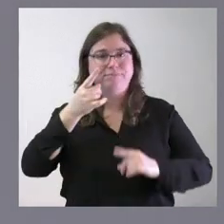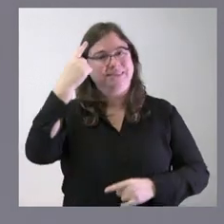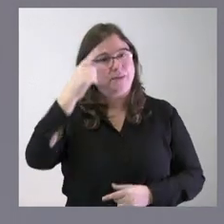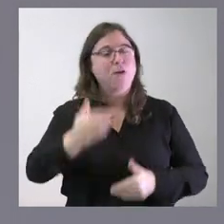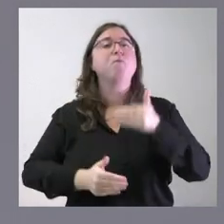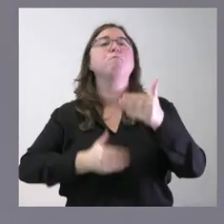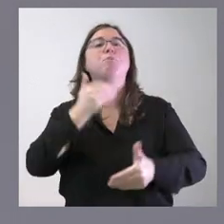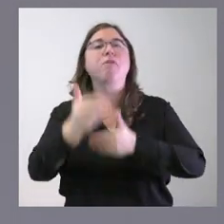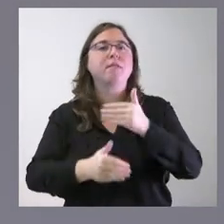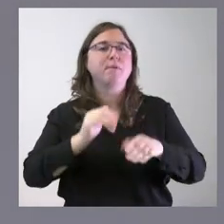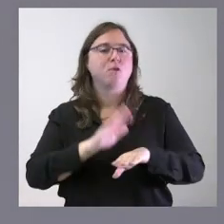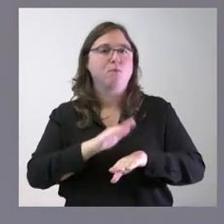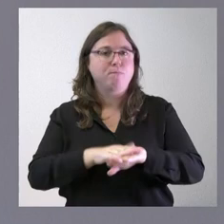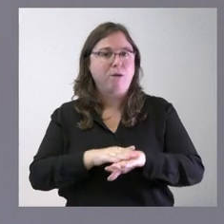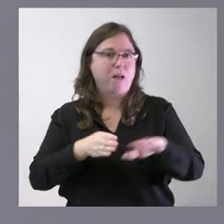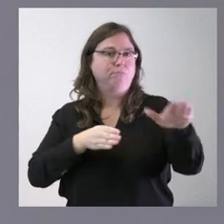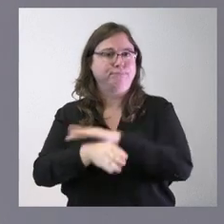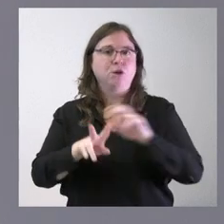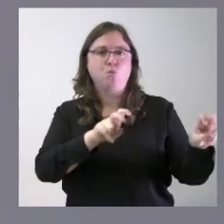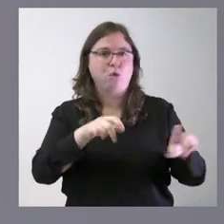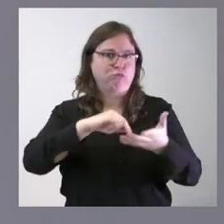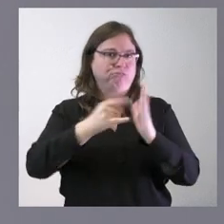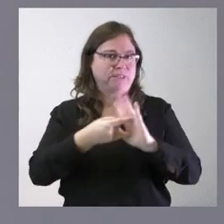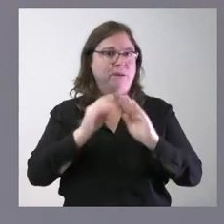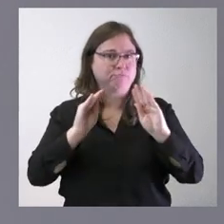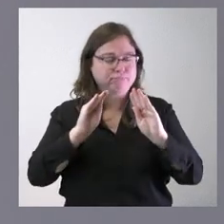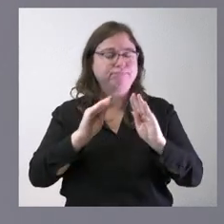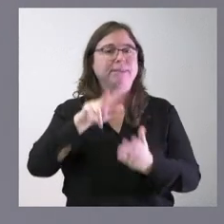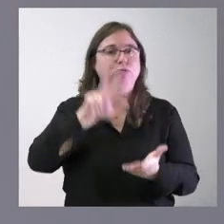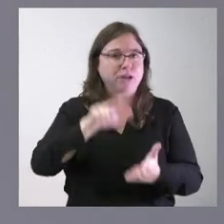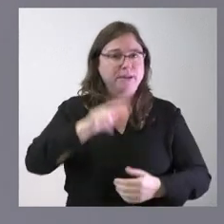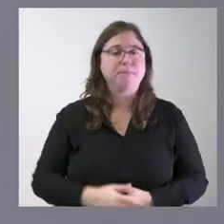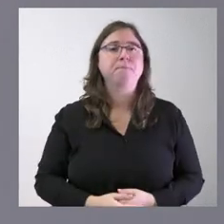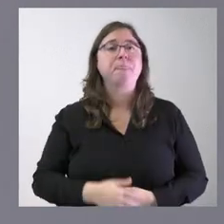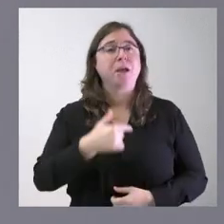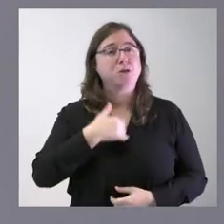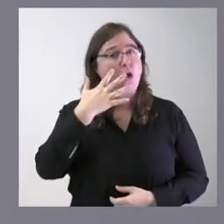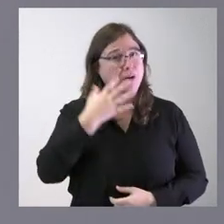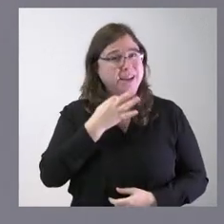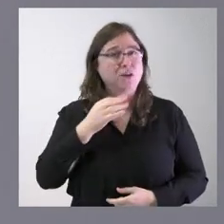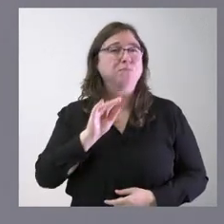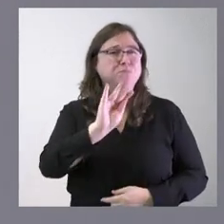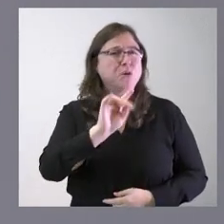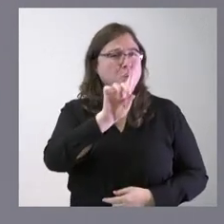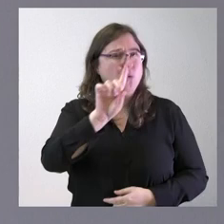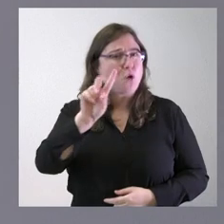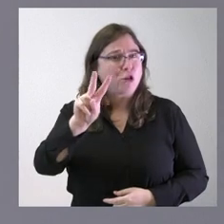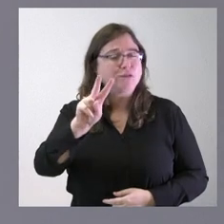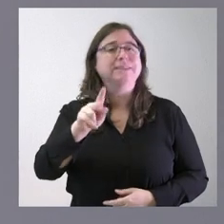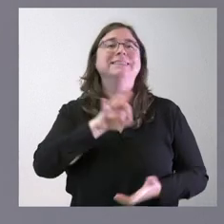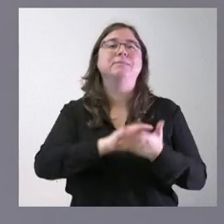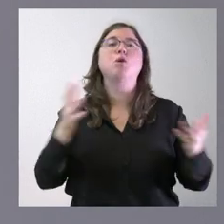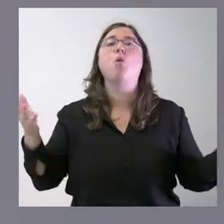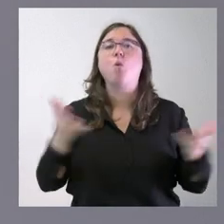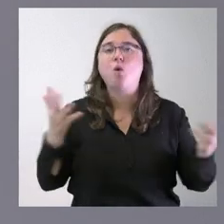es el procedimiento para acceder a este nuevo mecanismo de hipotecas creado por decreto ley yo creo que estaba refiriendo usted por la pregunta al 112 que es el servicio de